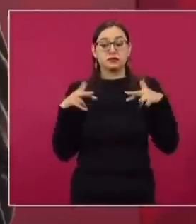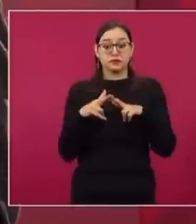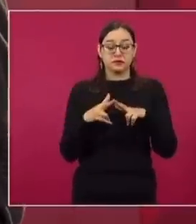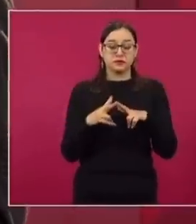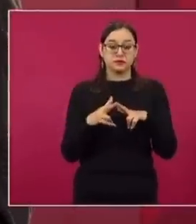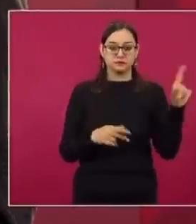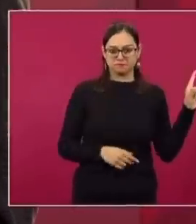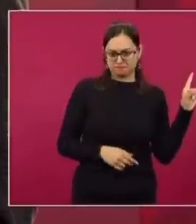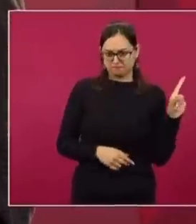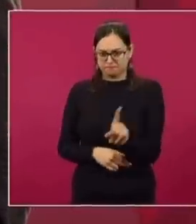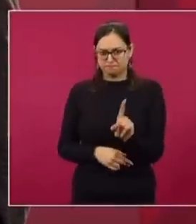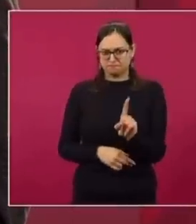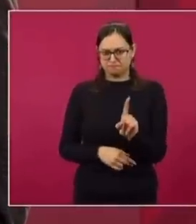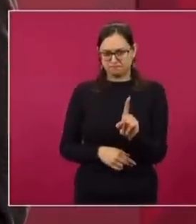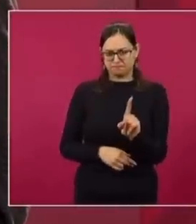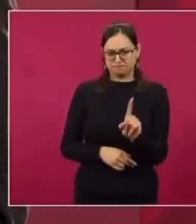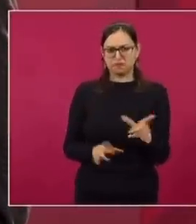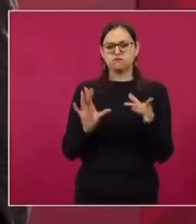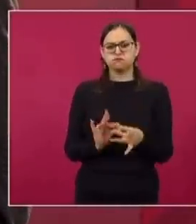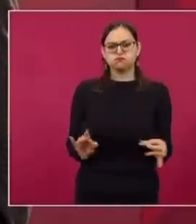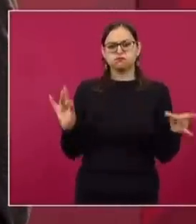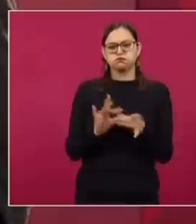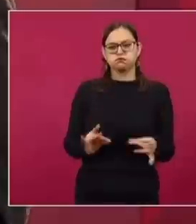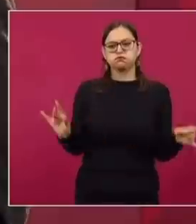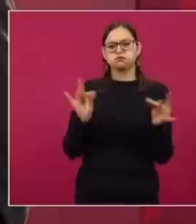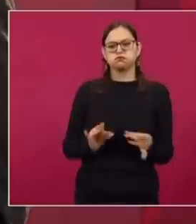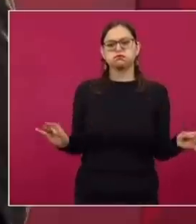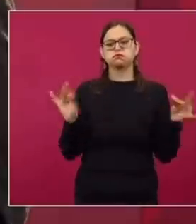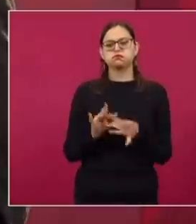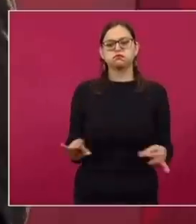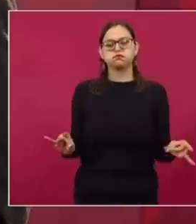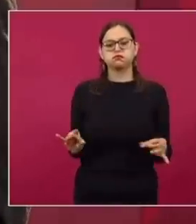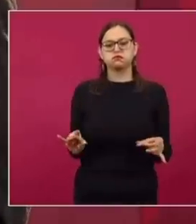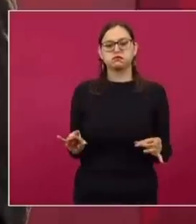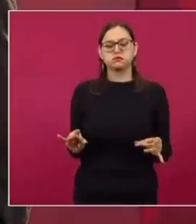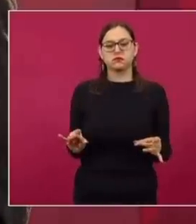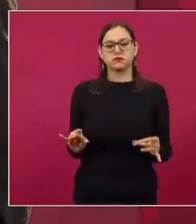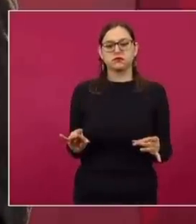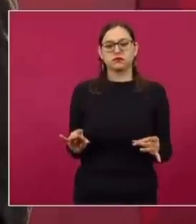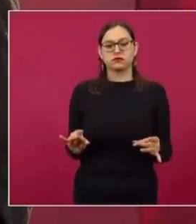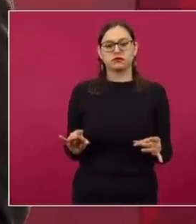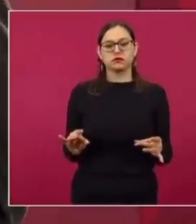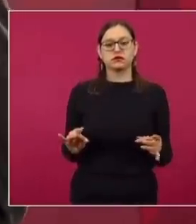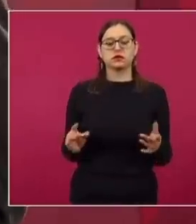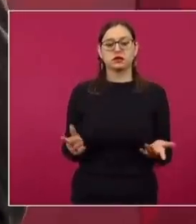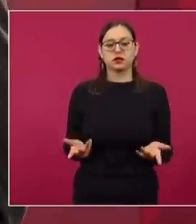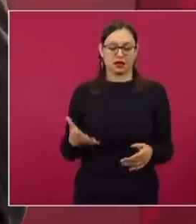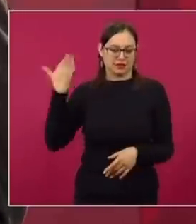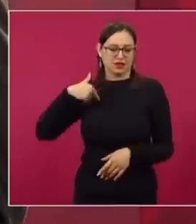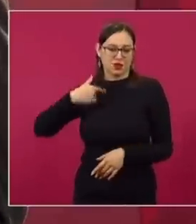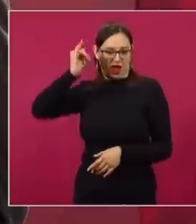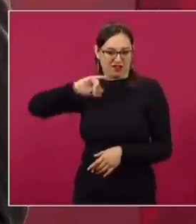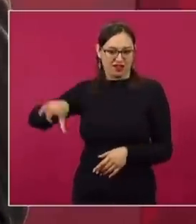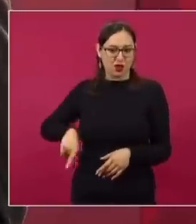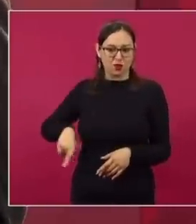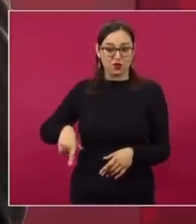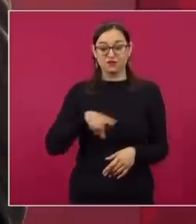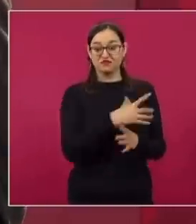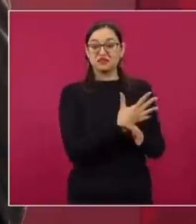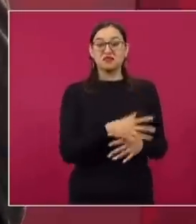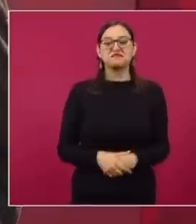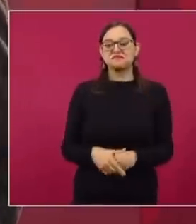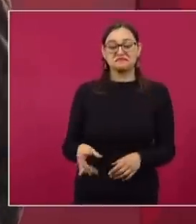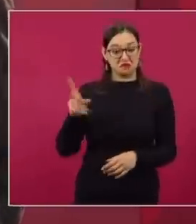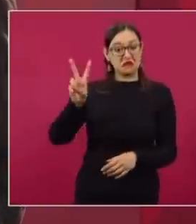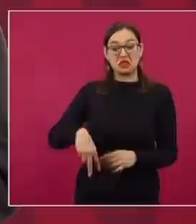y lo primero que sostuvo es de que él tenía información de que los hijos, en ese entonces era yo jefe de gobierno, del jefe de